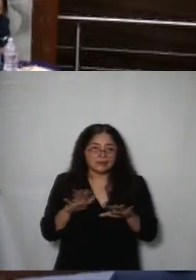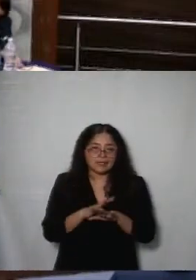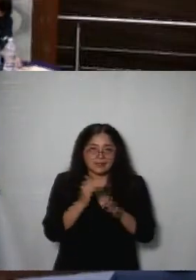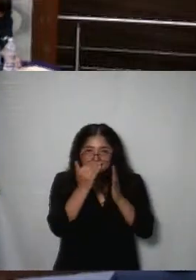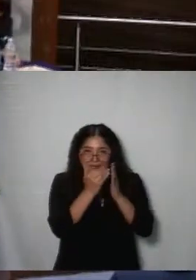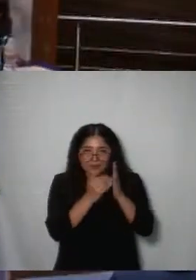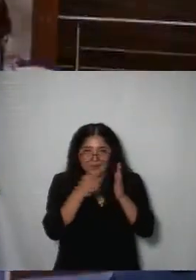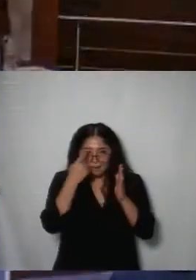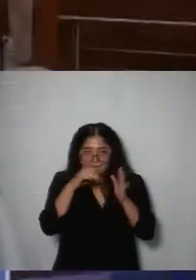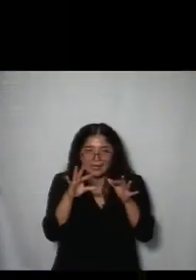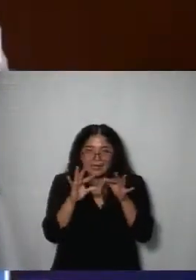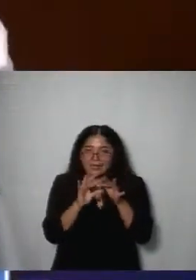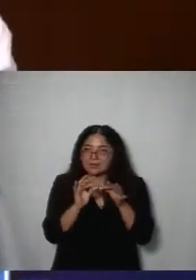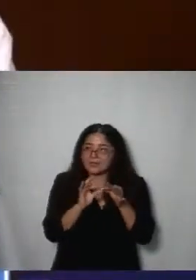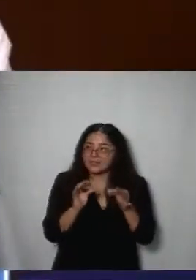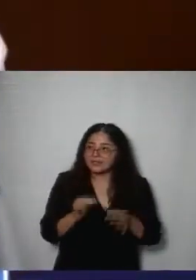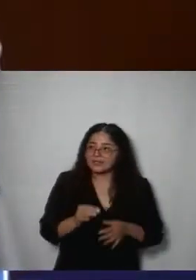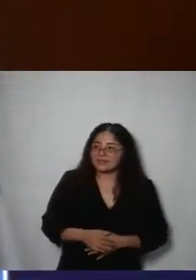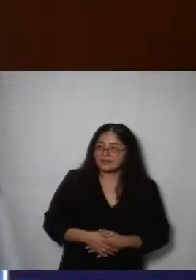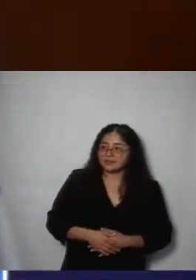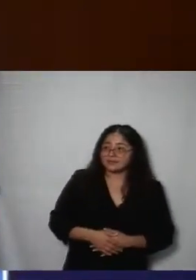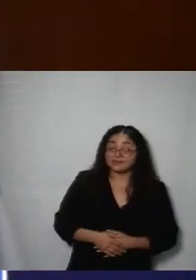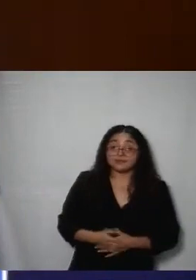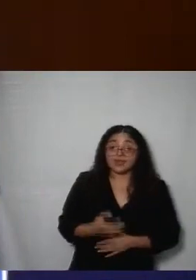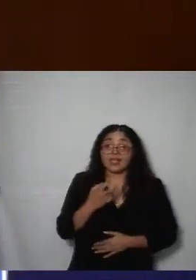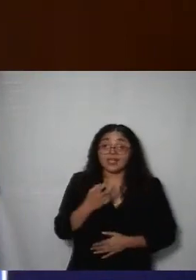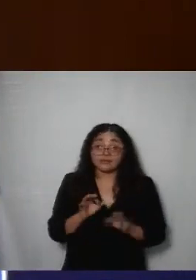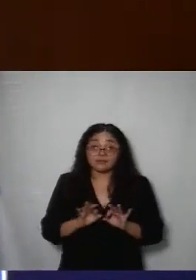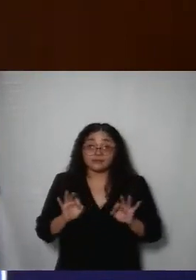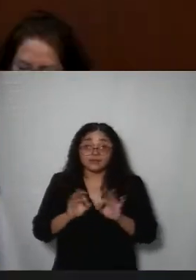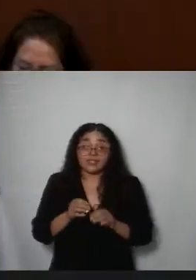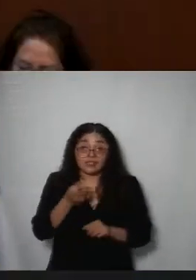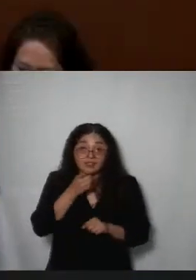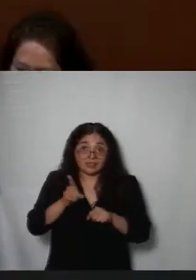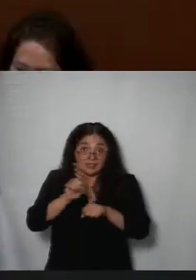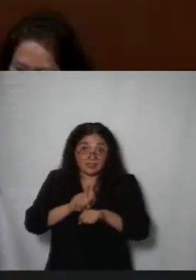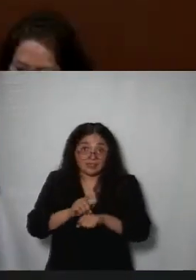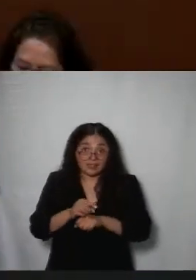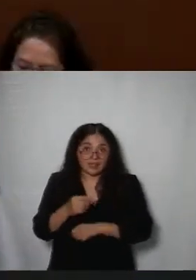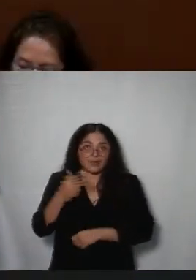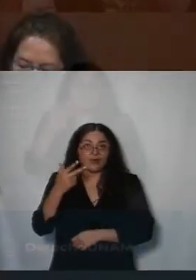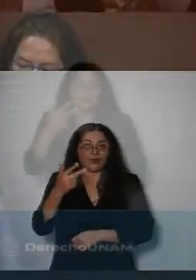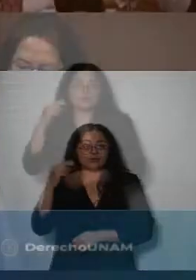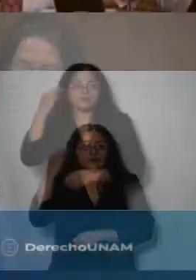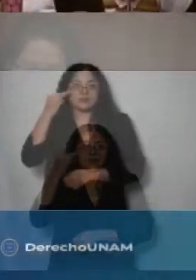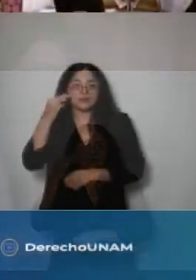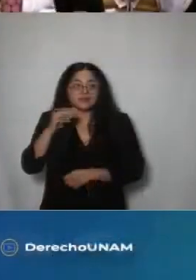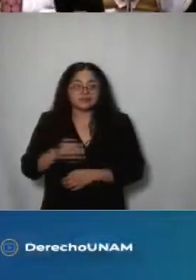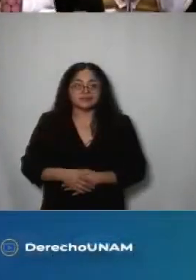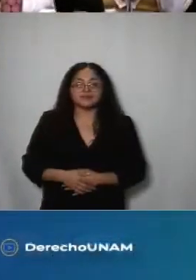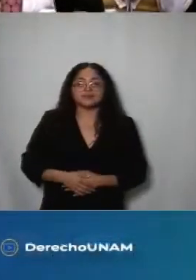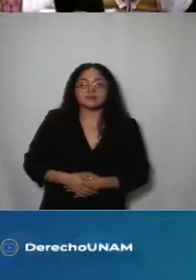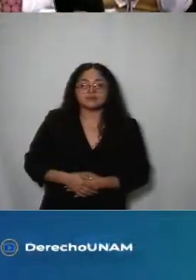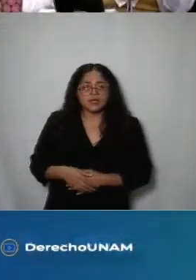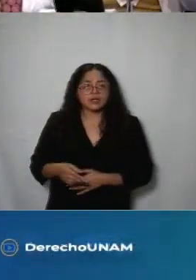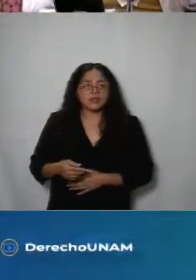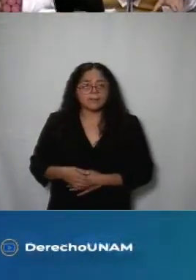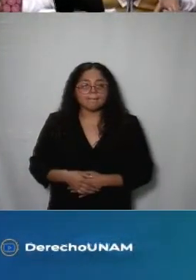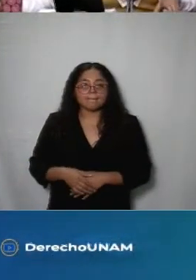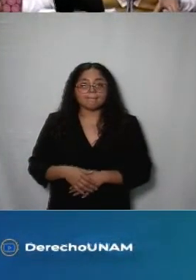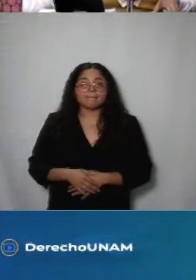ir más orgánicas en esta parte del 8M y 5 de marzo la invitación nosotras